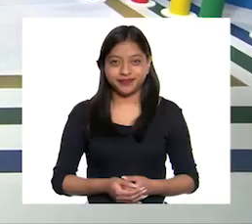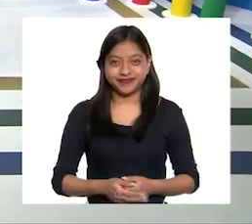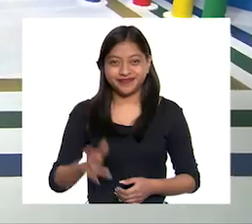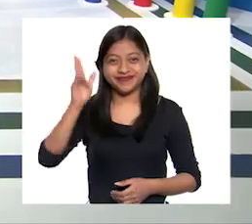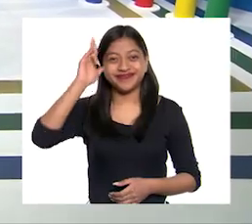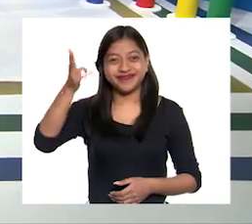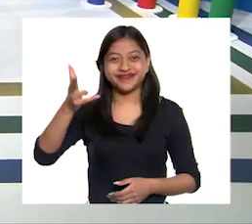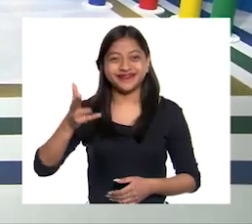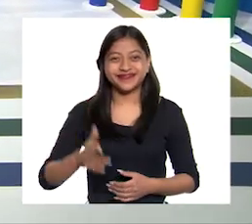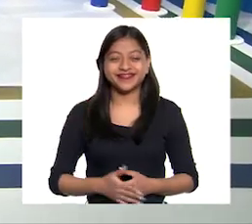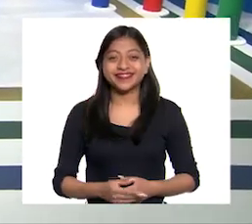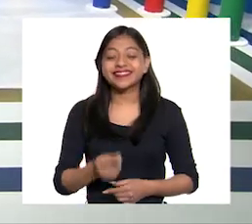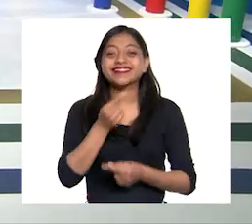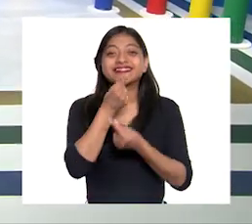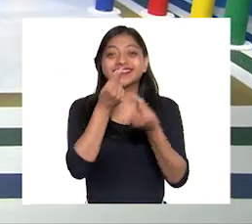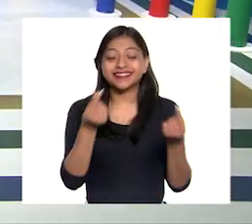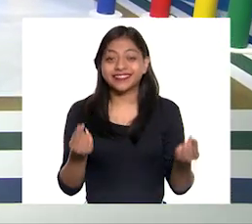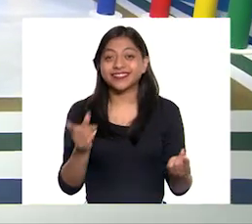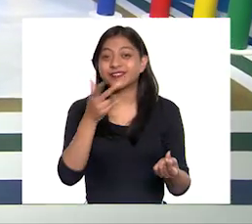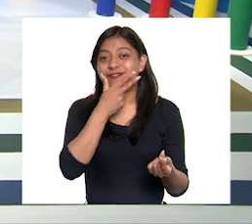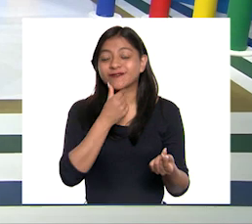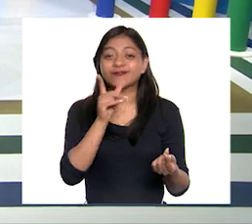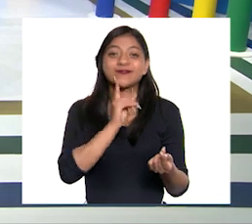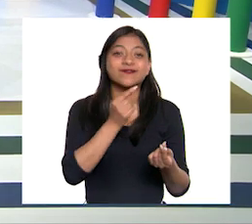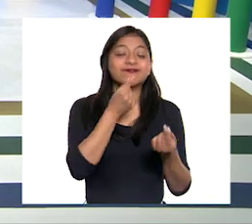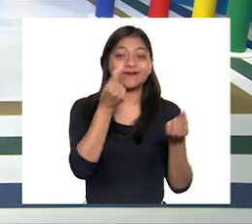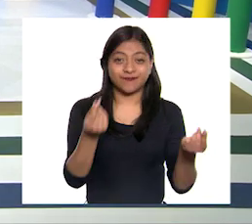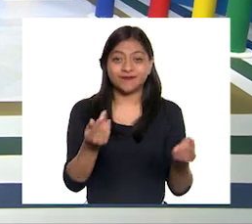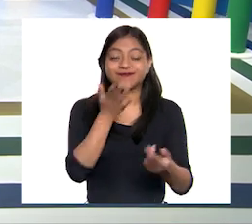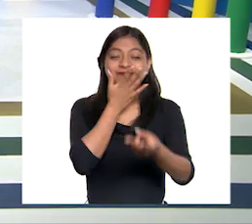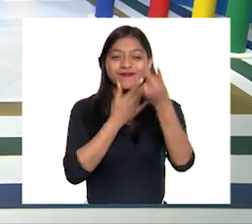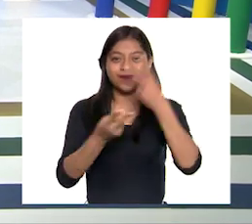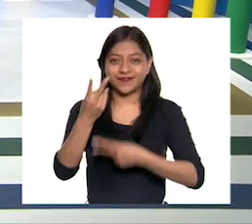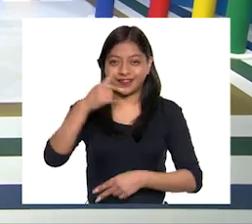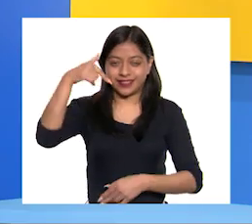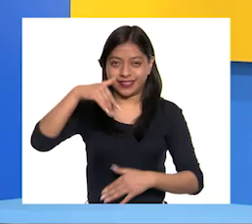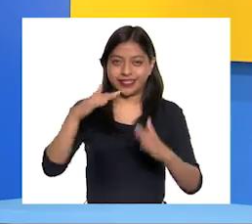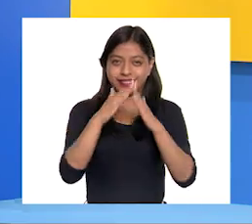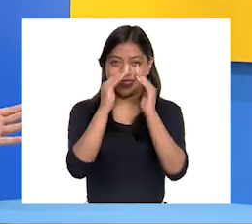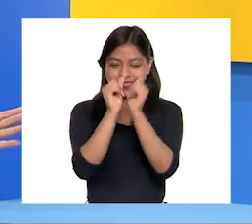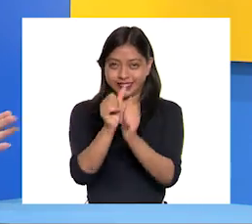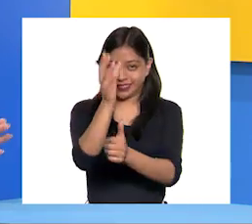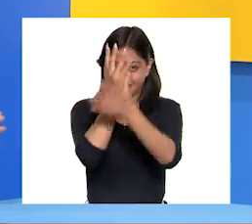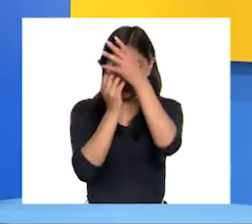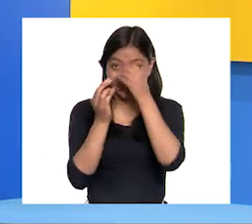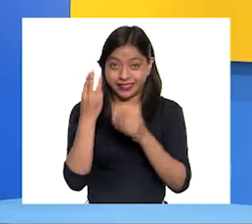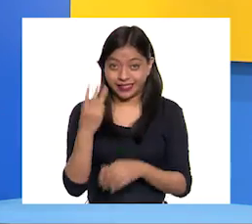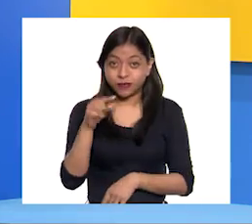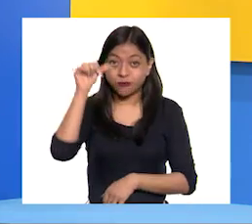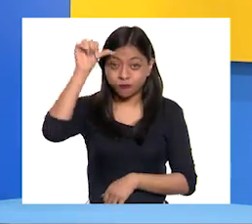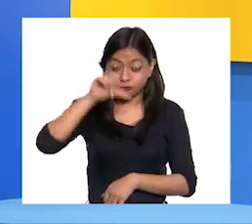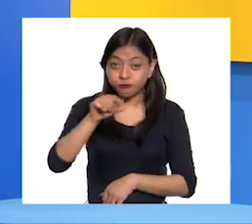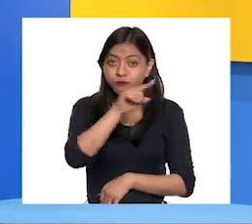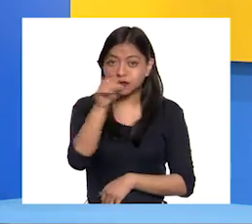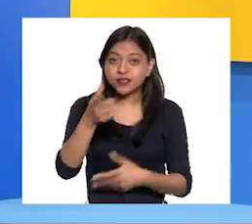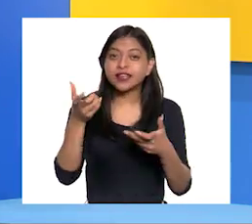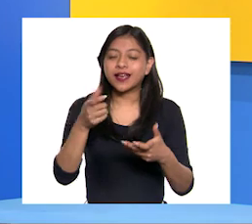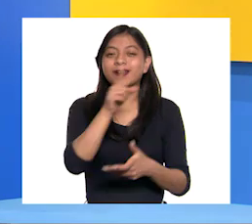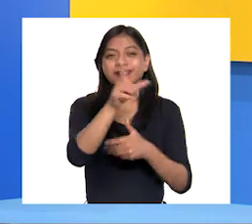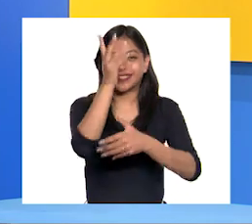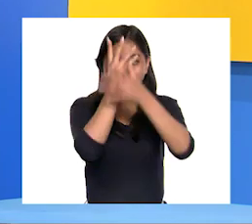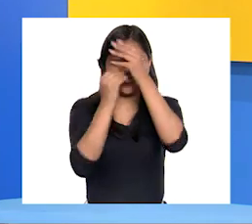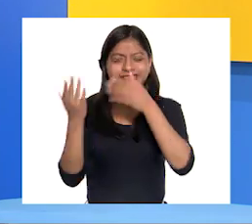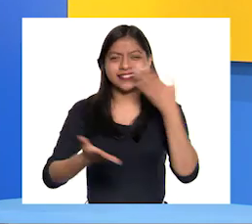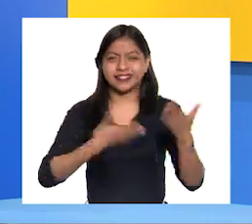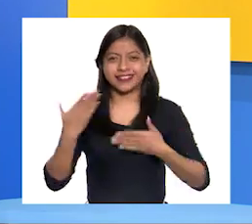Hola, niñas y niños, bienvenidos y bienvenidos a Aprende en Casa 3, un espacio en que vamos a poder aprender y divertirnos desde